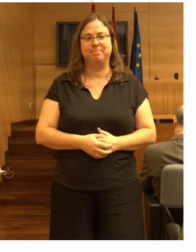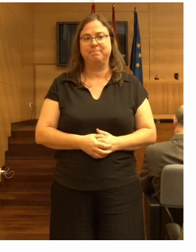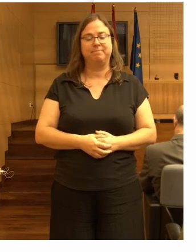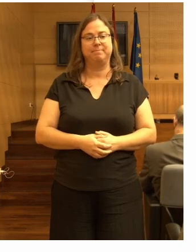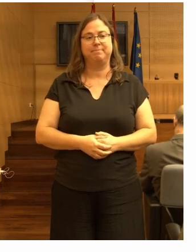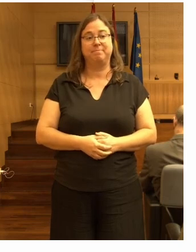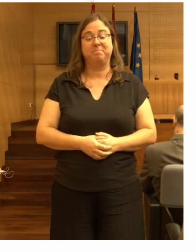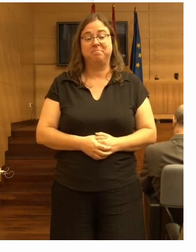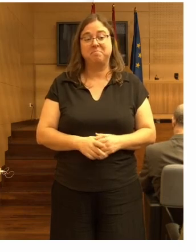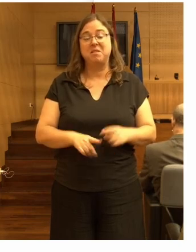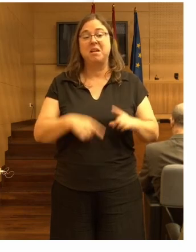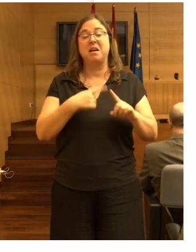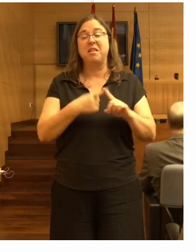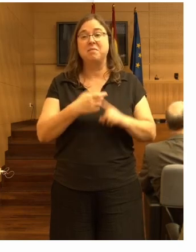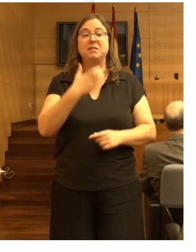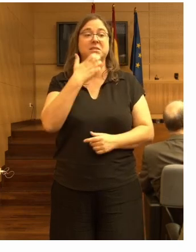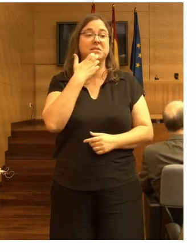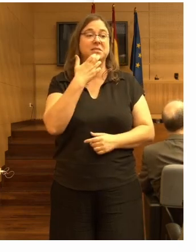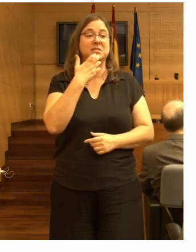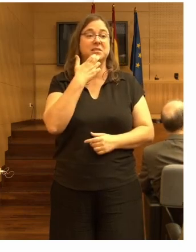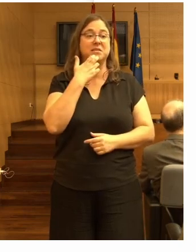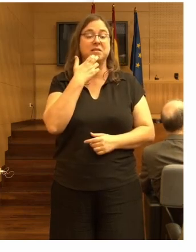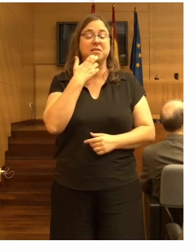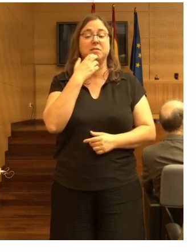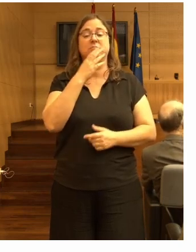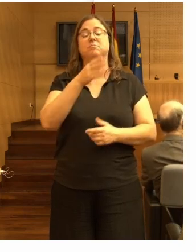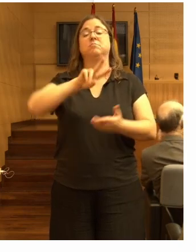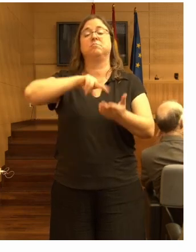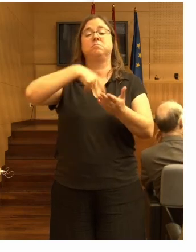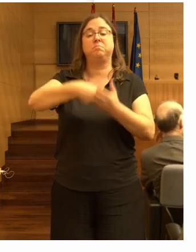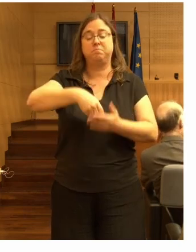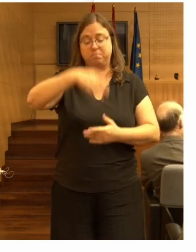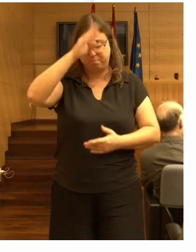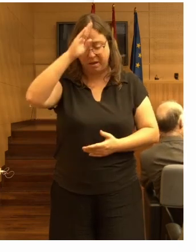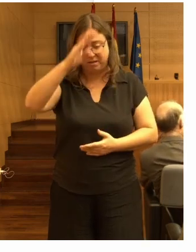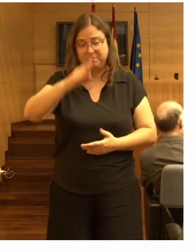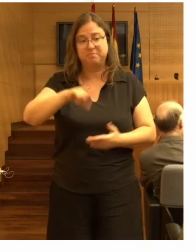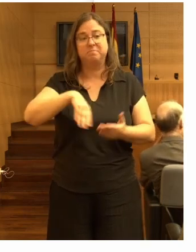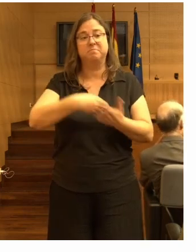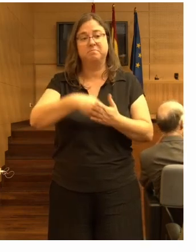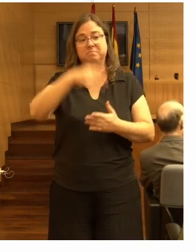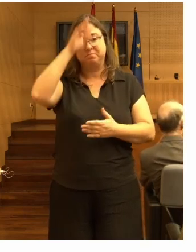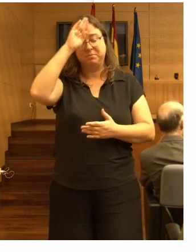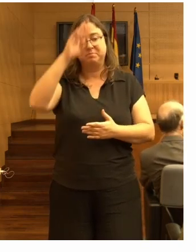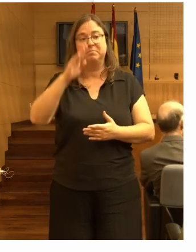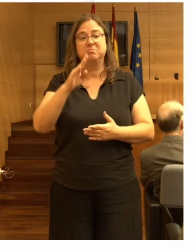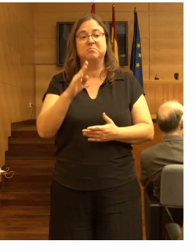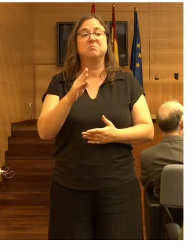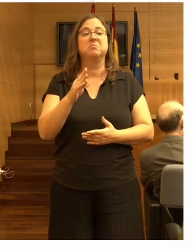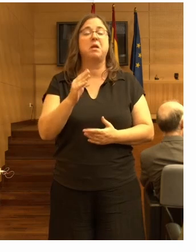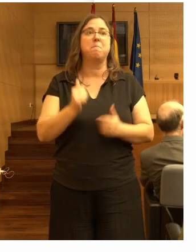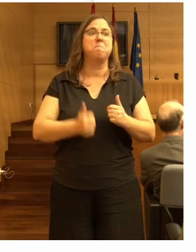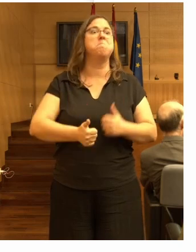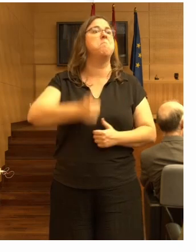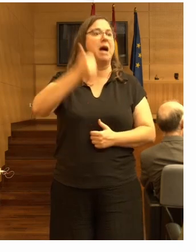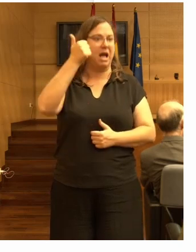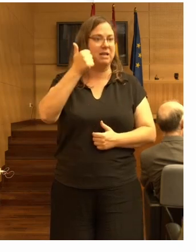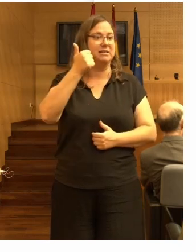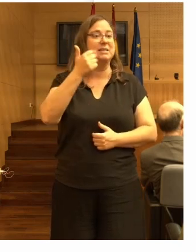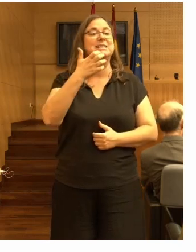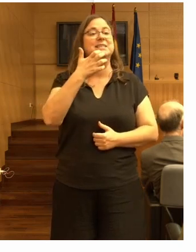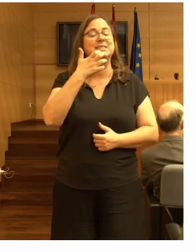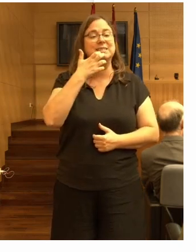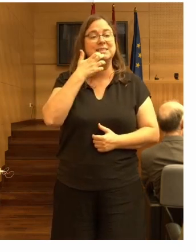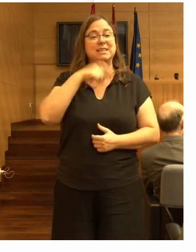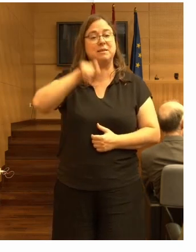Es que, además, si uno cae de frente, el impacto en la cabeza va a tener un impacto de lesión mucho mayor, mientras que